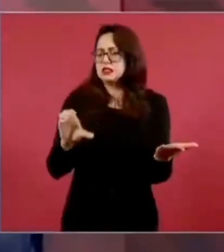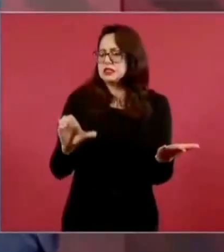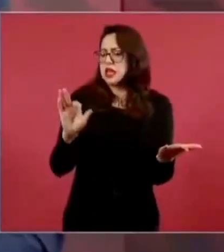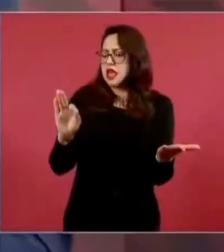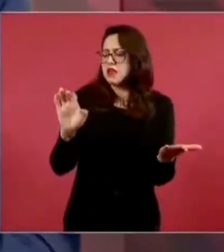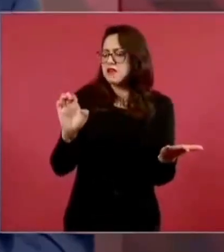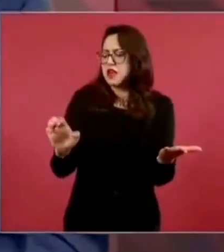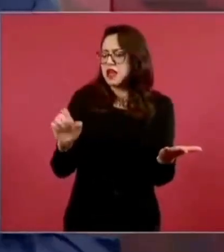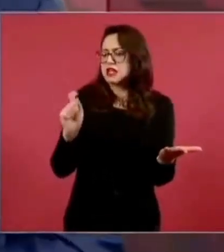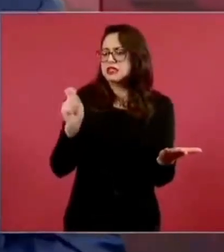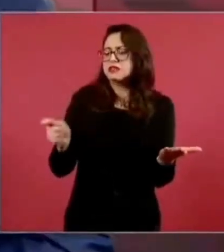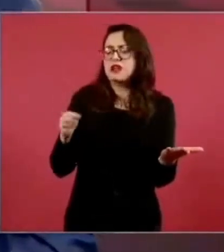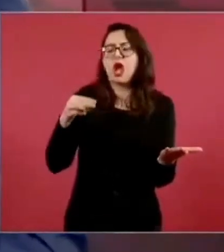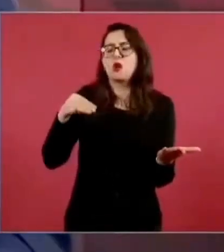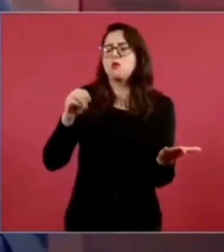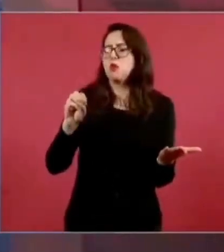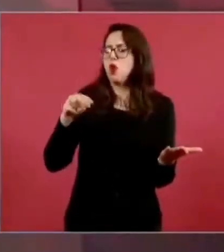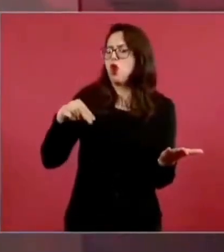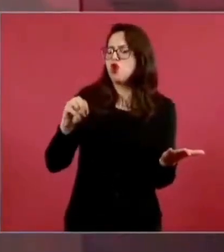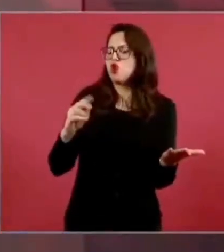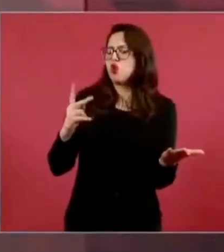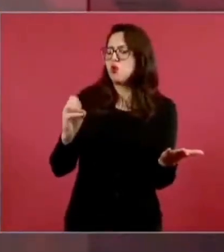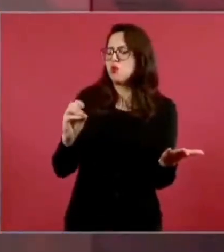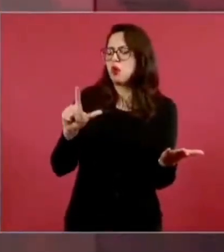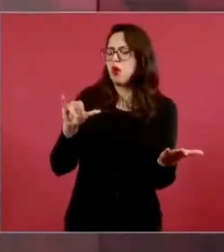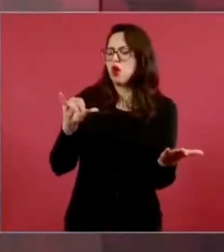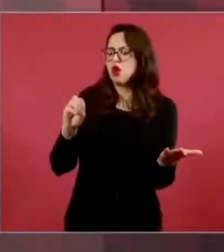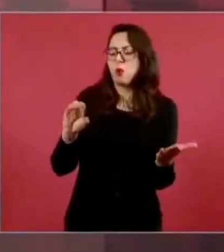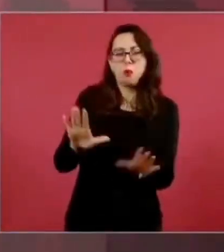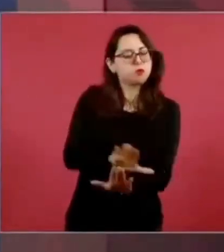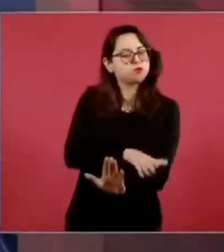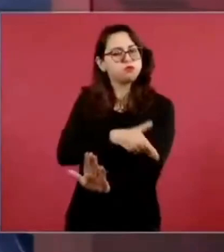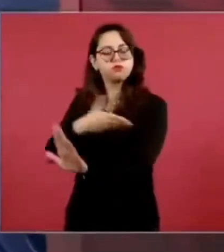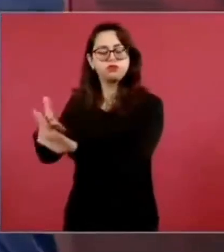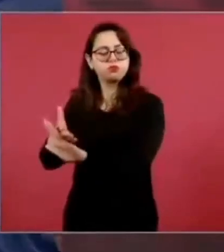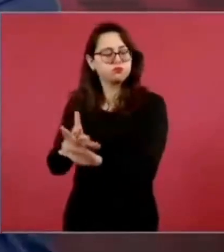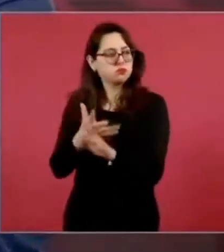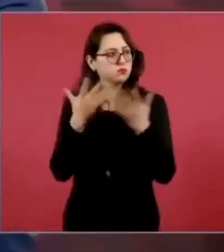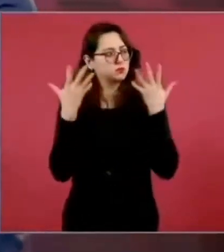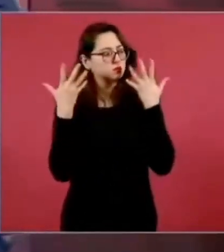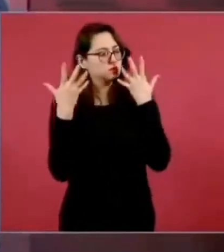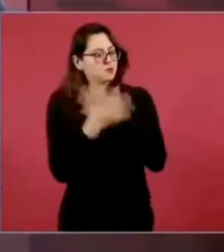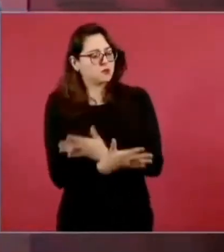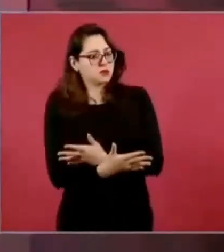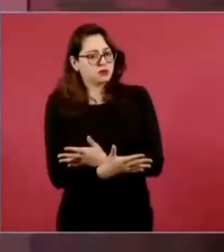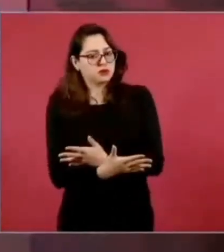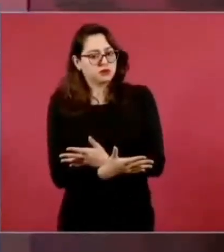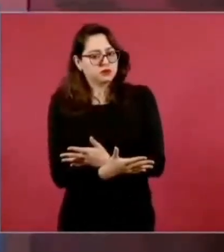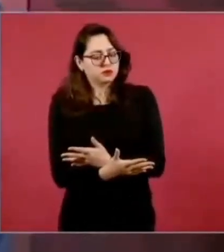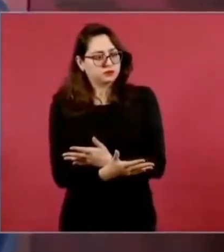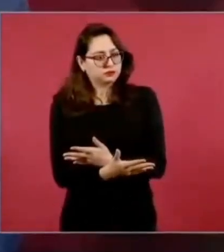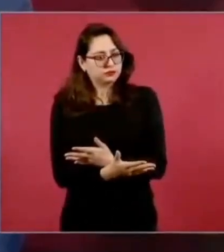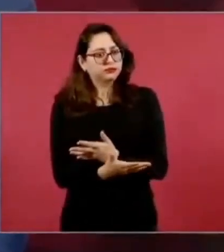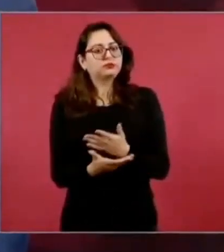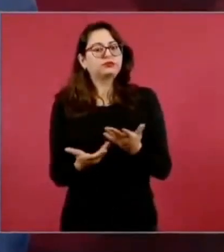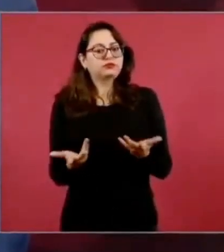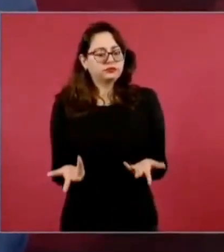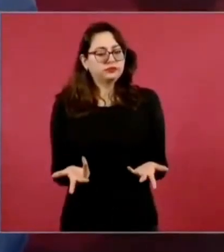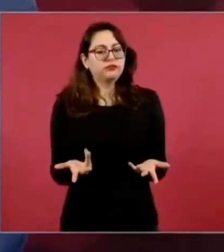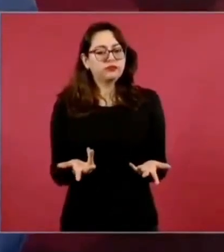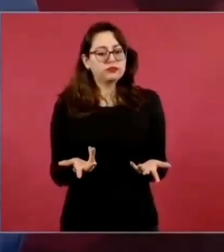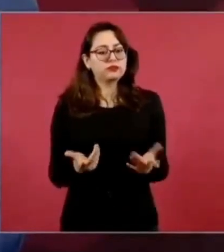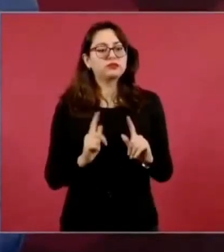entonces, le ha dado legalmente